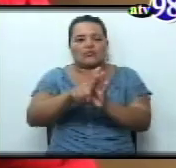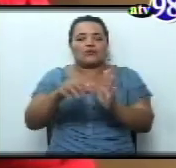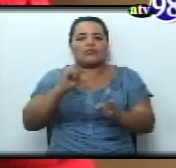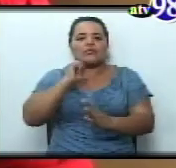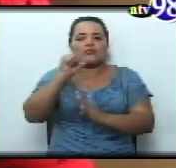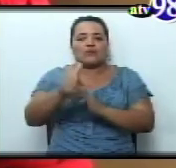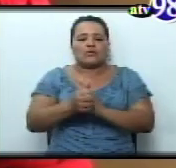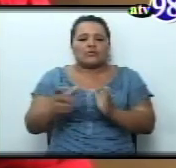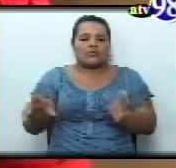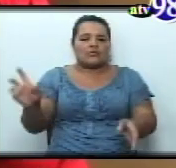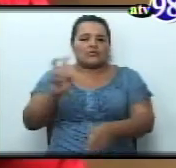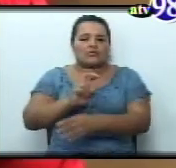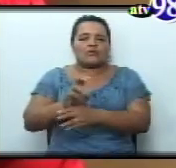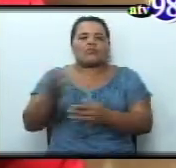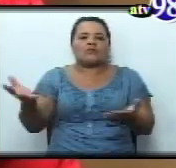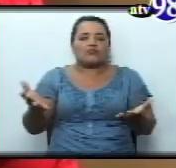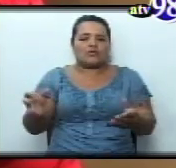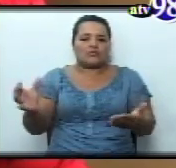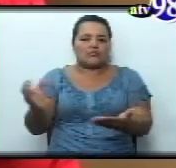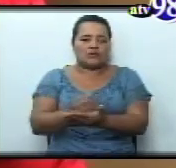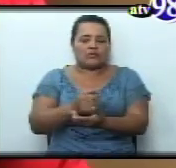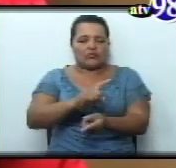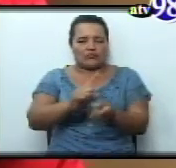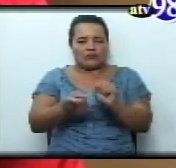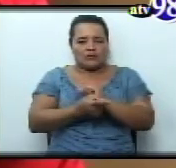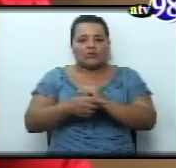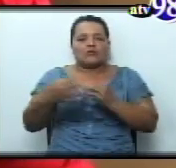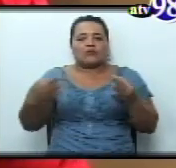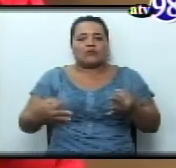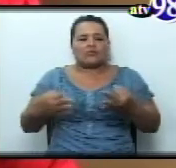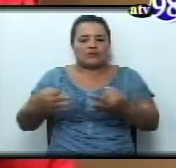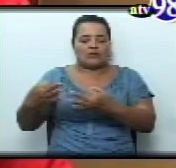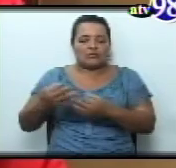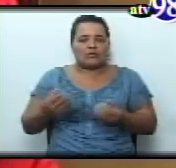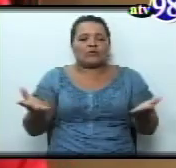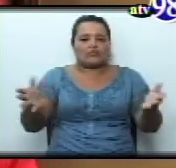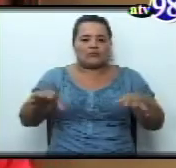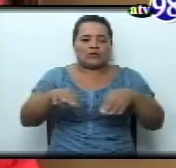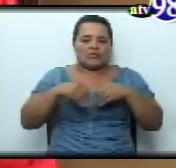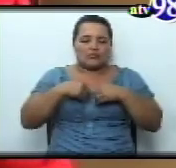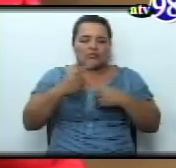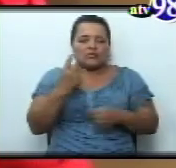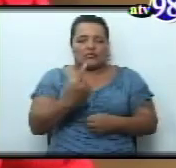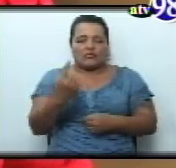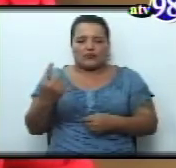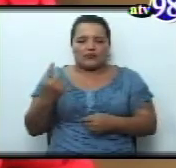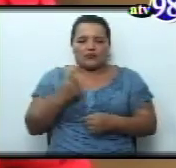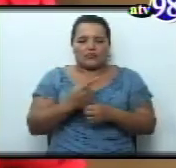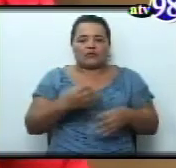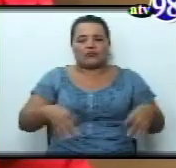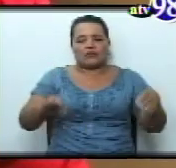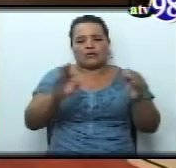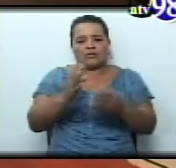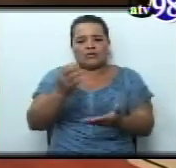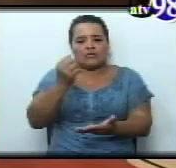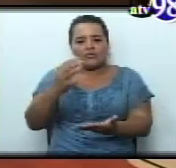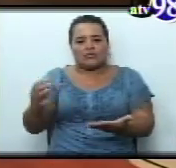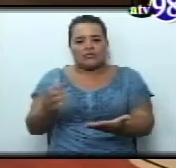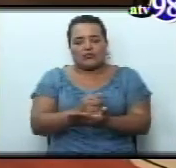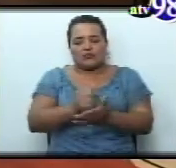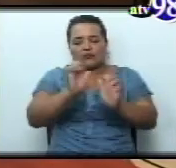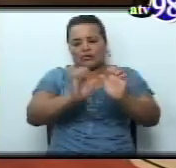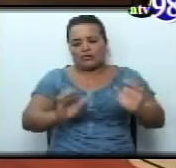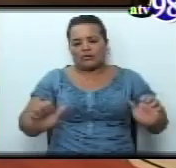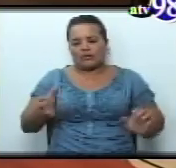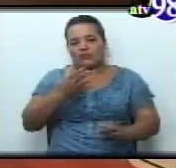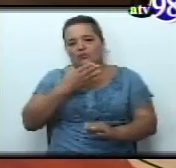articularse particularmente para cumplir con cada una de las disposiciones del Código de Niñas